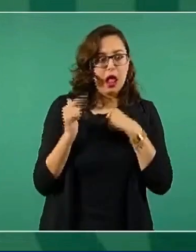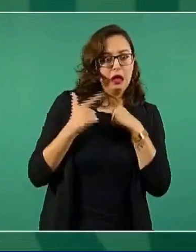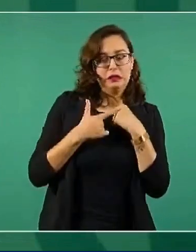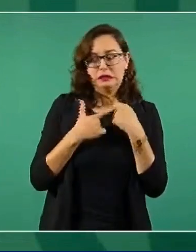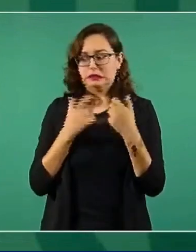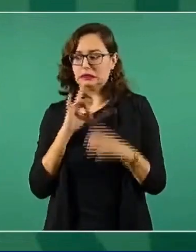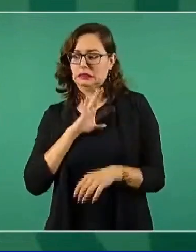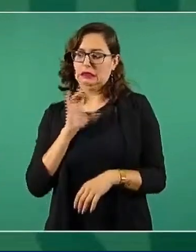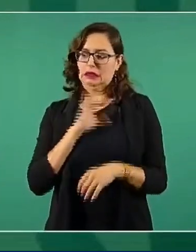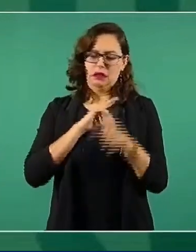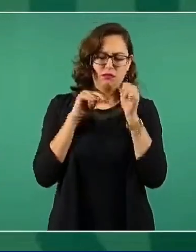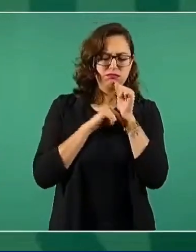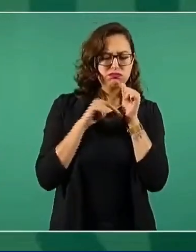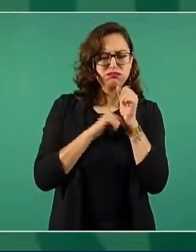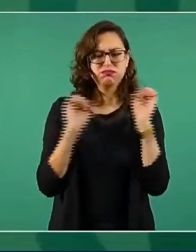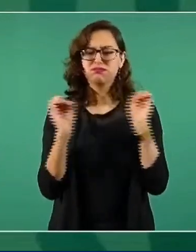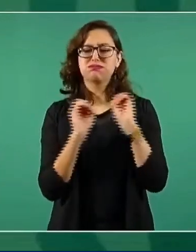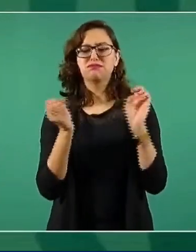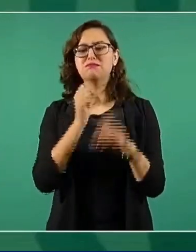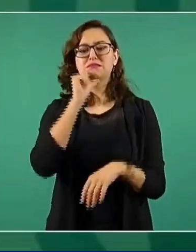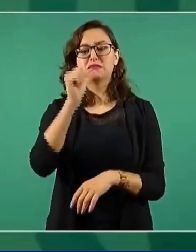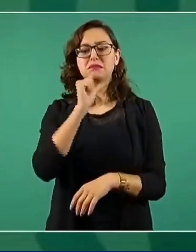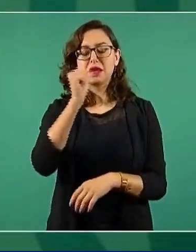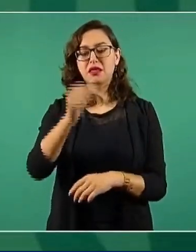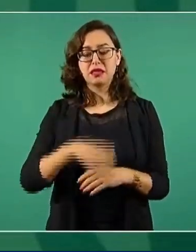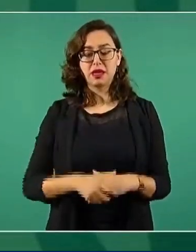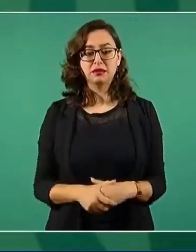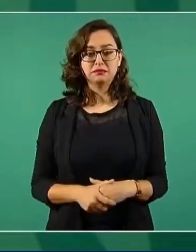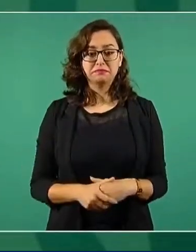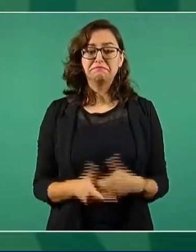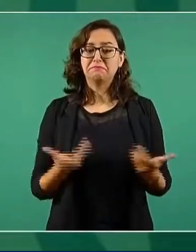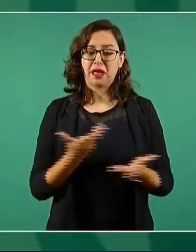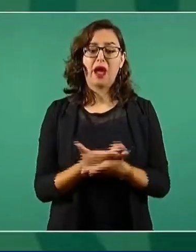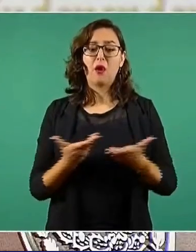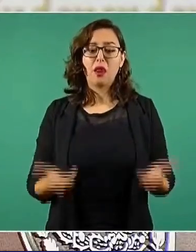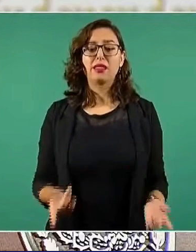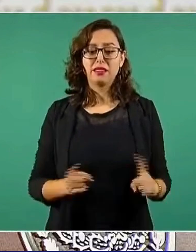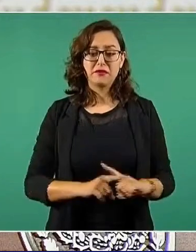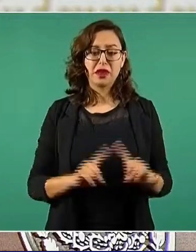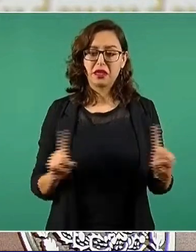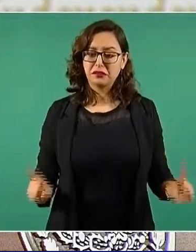se confunda, son otros tiempos.